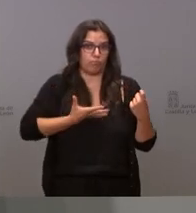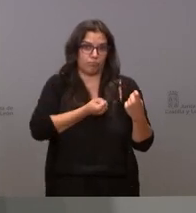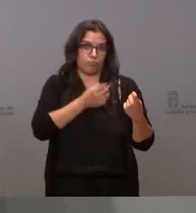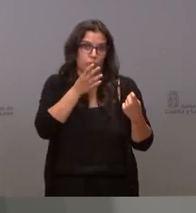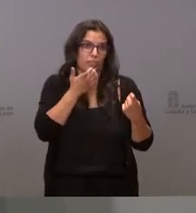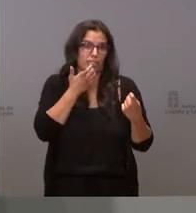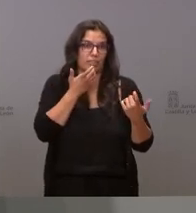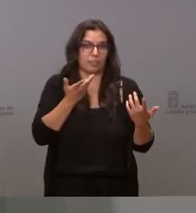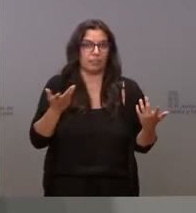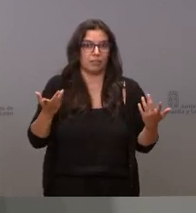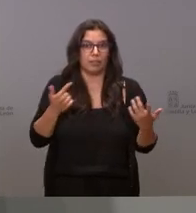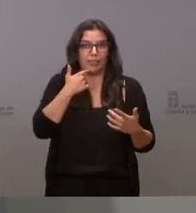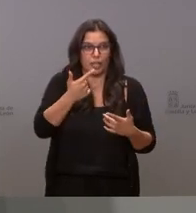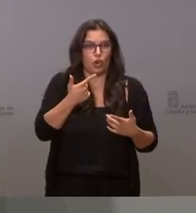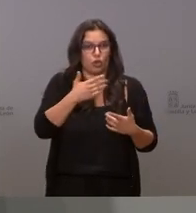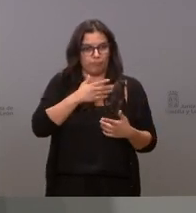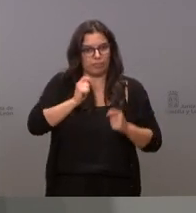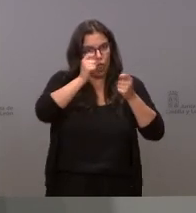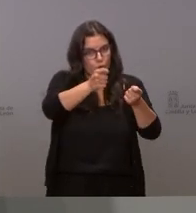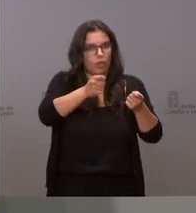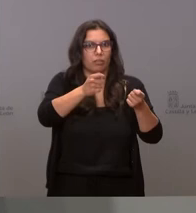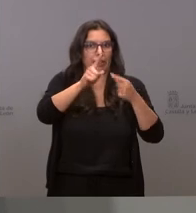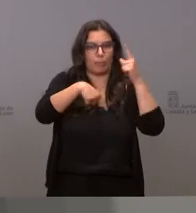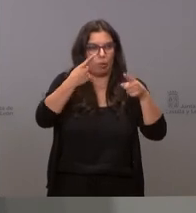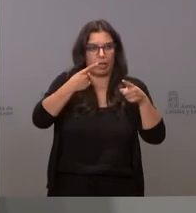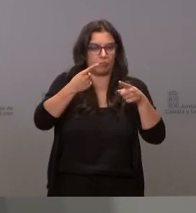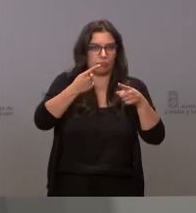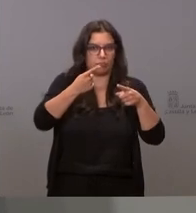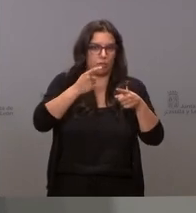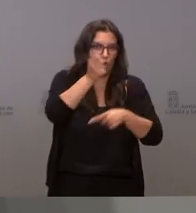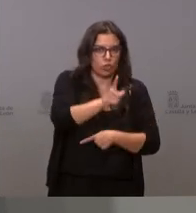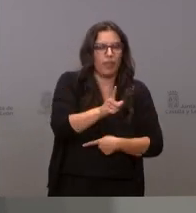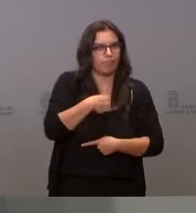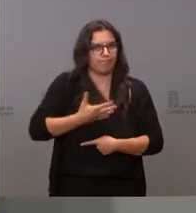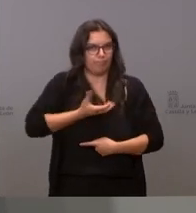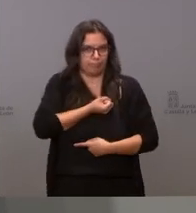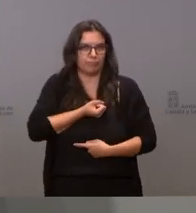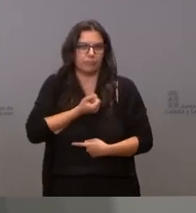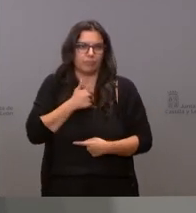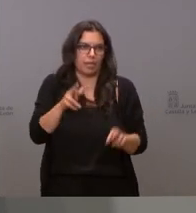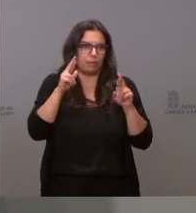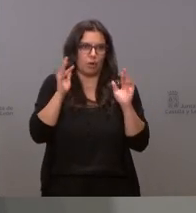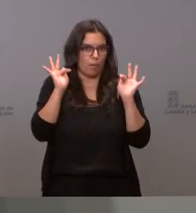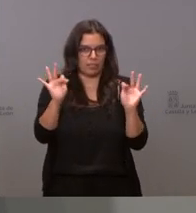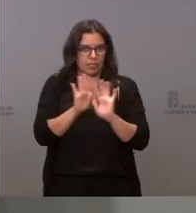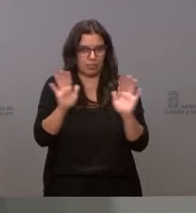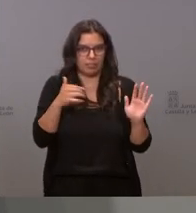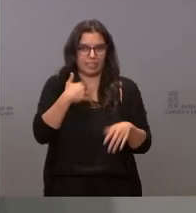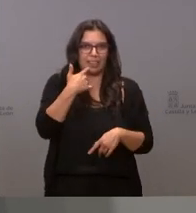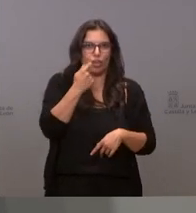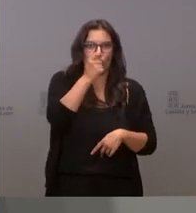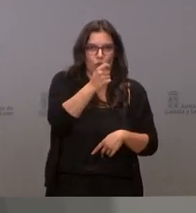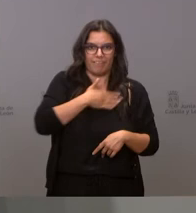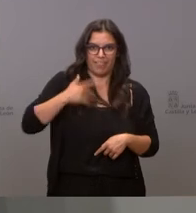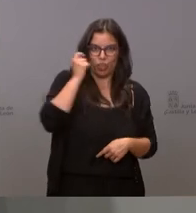nosotros decimos que se van a proporcionar los datos no se proporcionen y espero que esto no vuelva a suceder